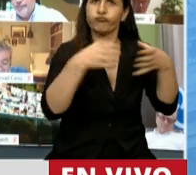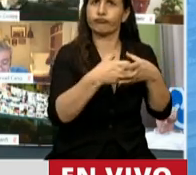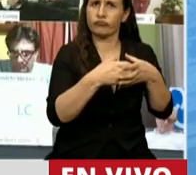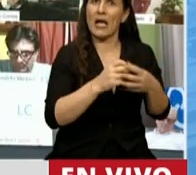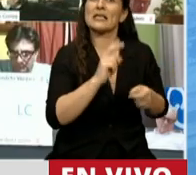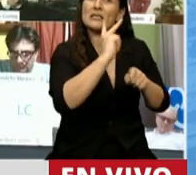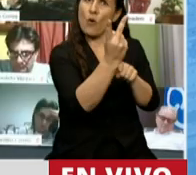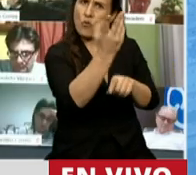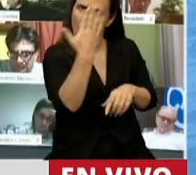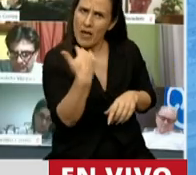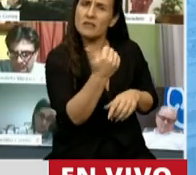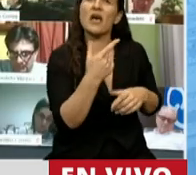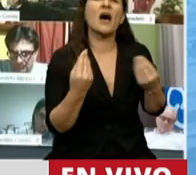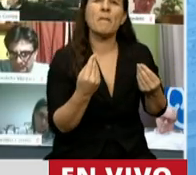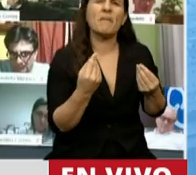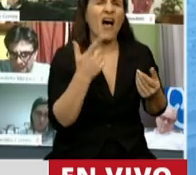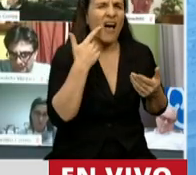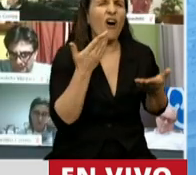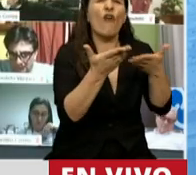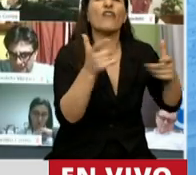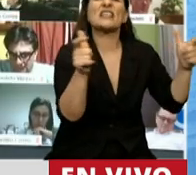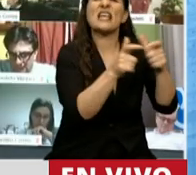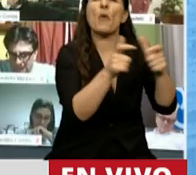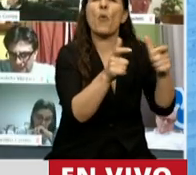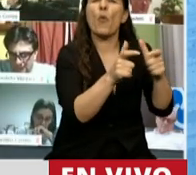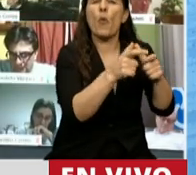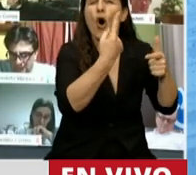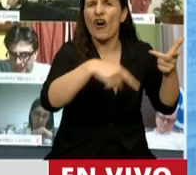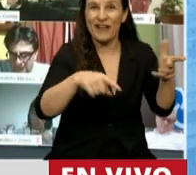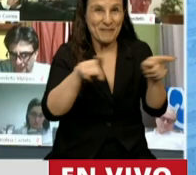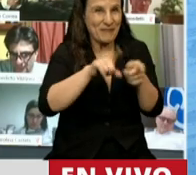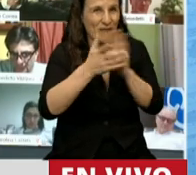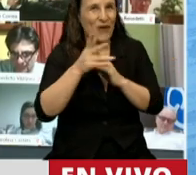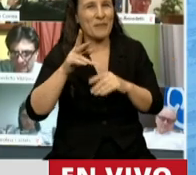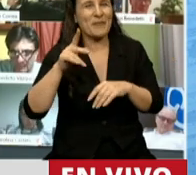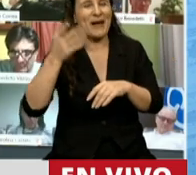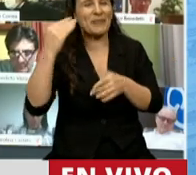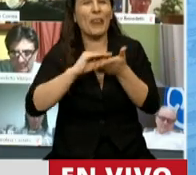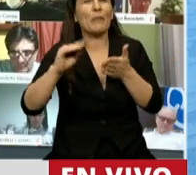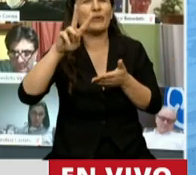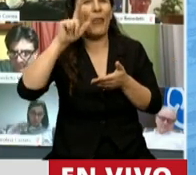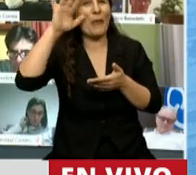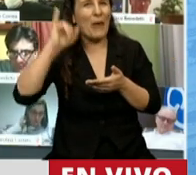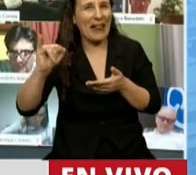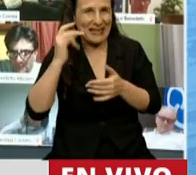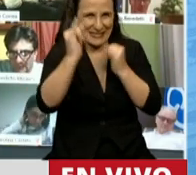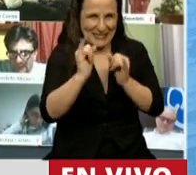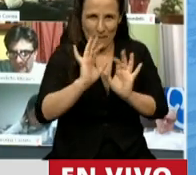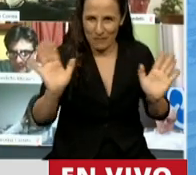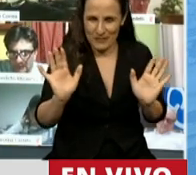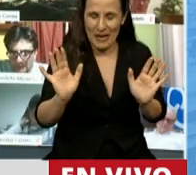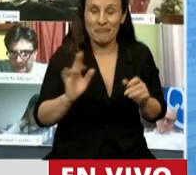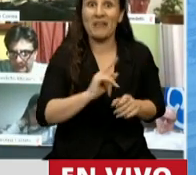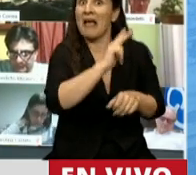nos dijo que iba a ser una oferta a los bonistas, cuando comenzó, como dijo el diputado Valdés, en aquel momento. Y la tercera